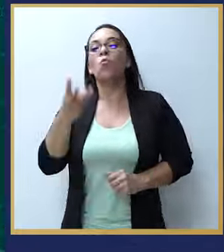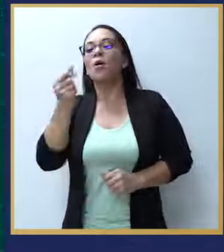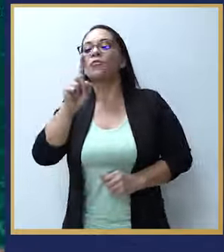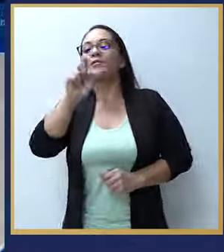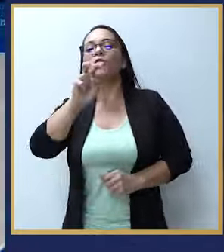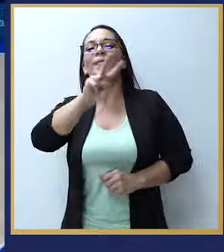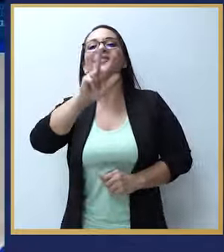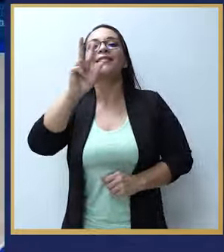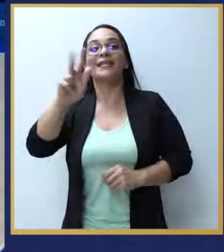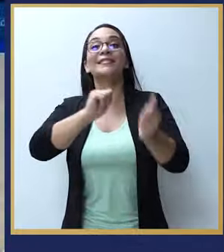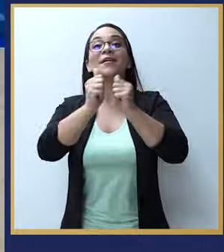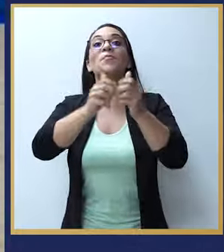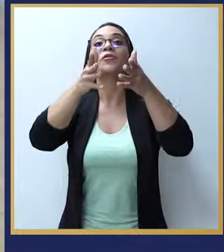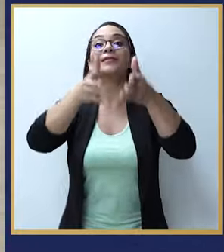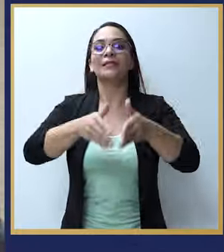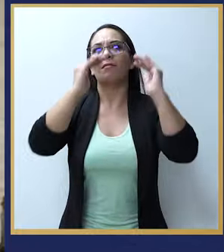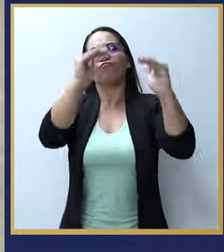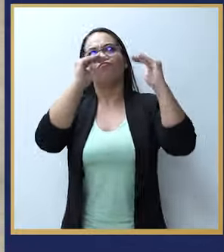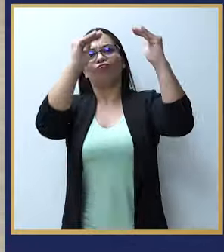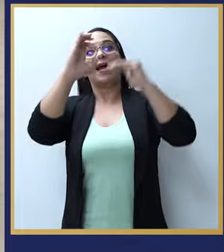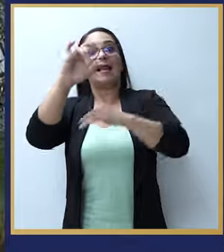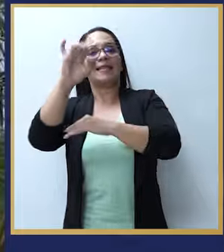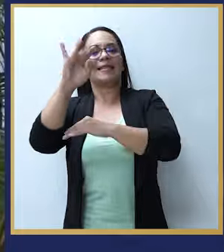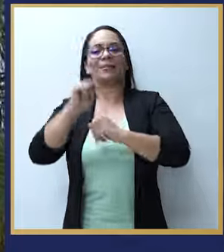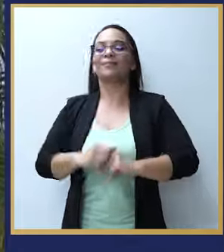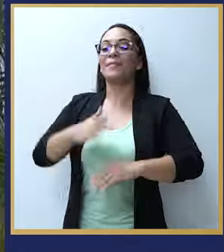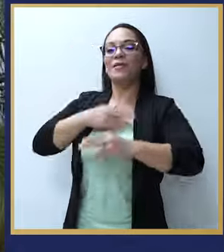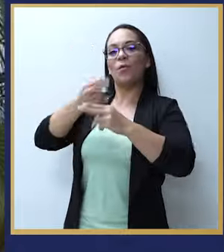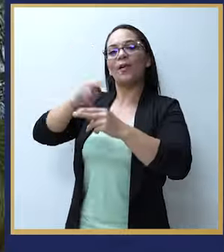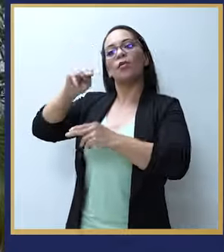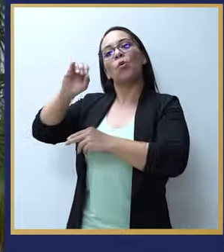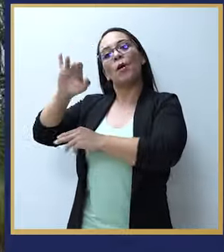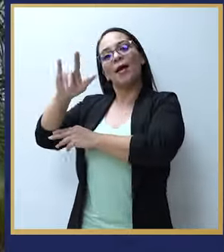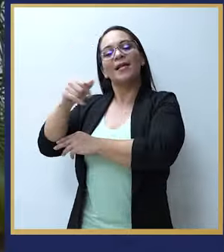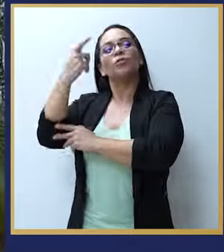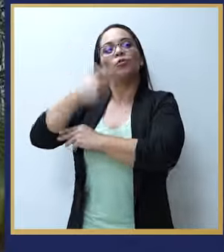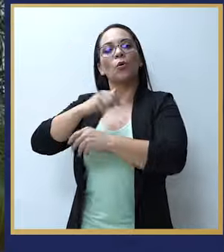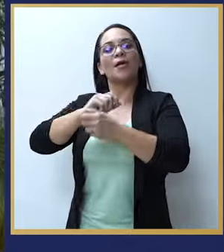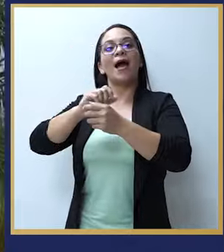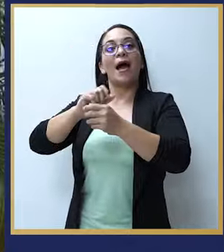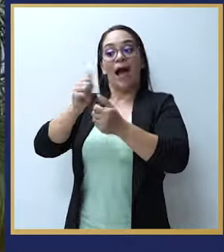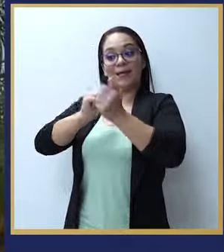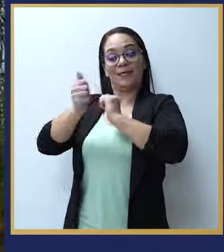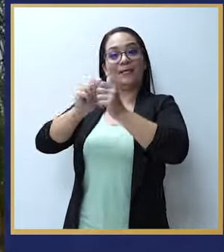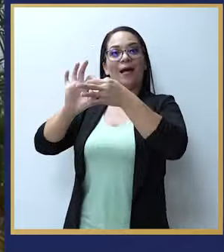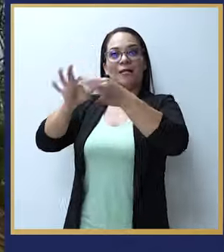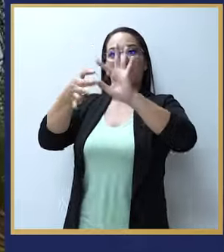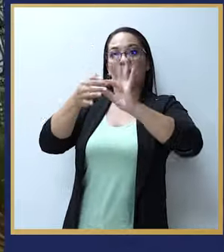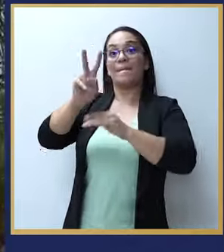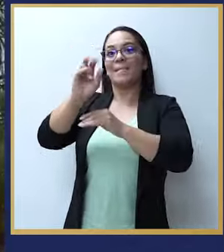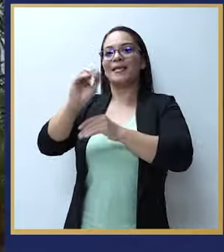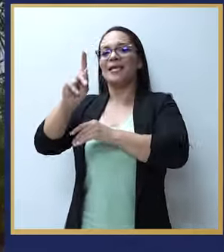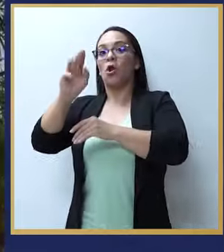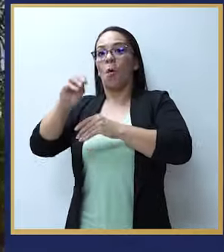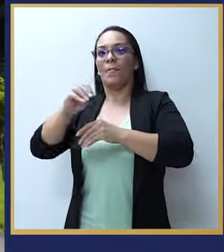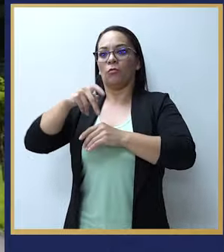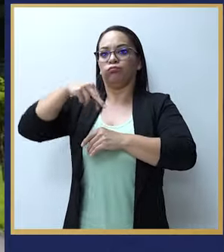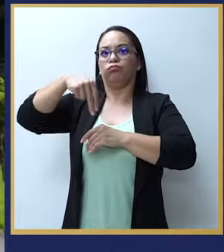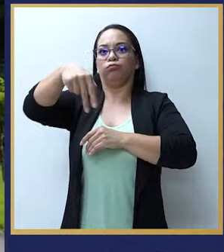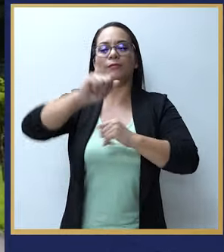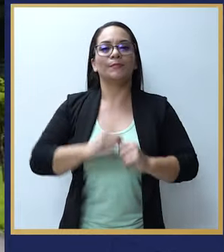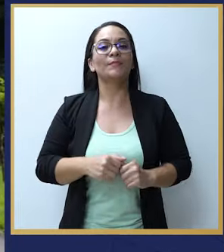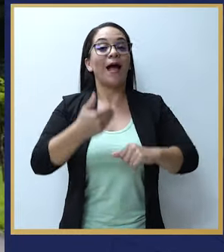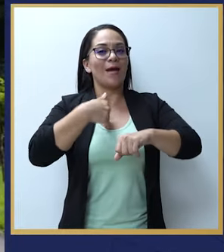123 atletas de élite. Mi nombre es Noelia Vargas, soy atleta olímpica de 20 kilómetros marcha.